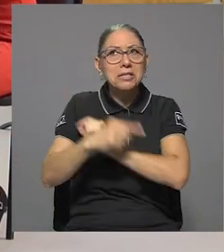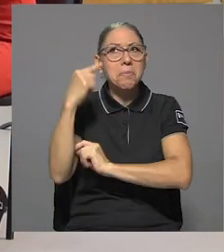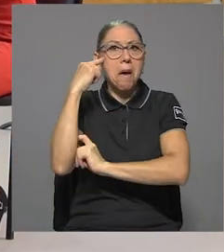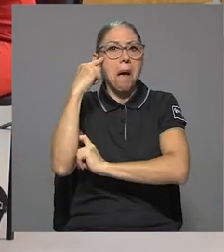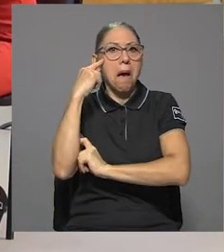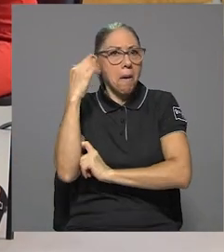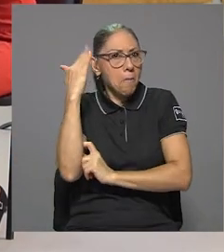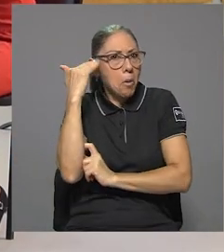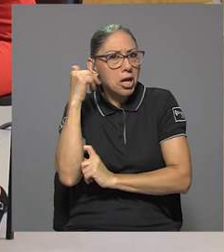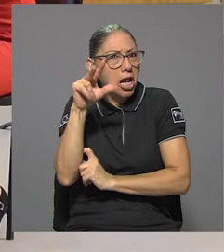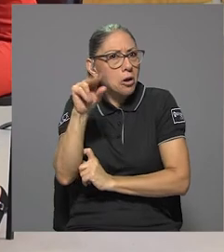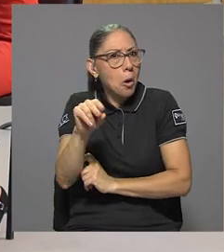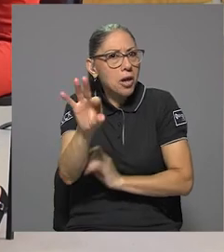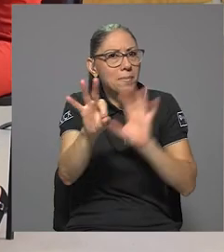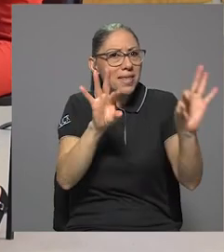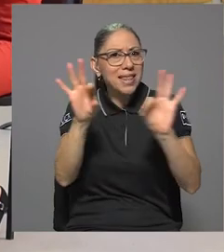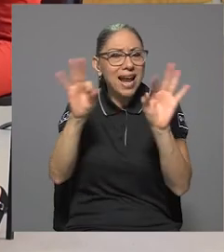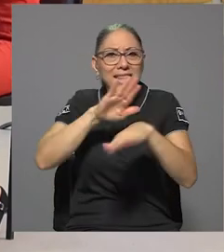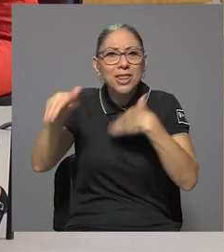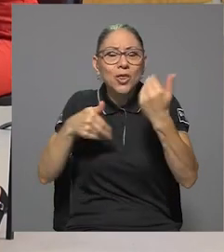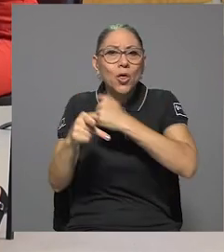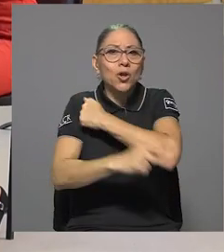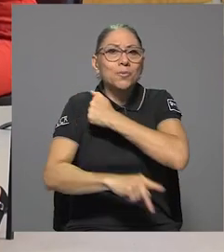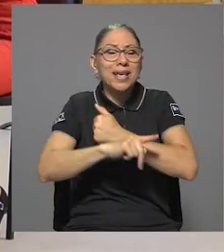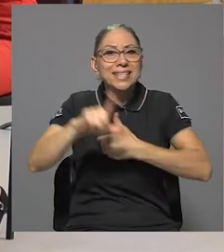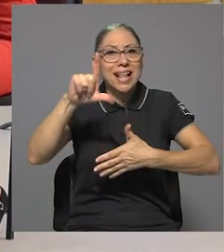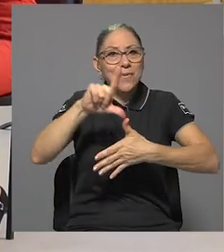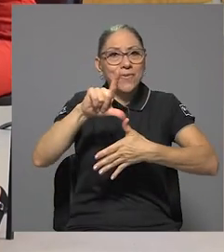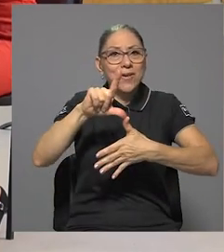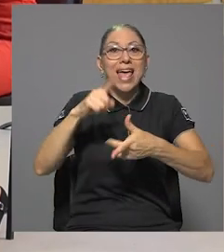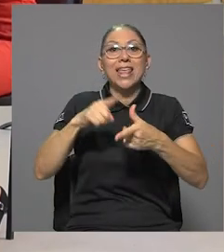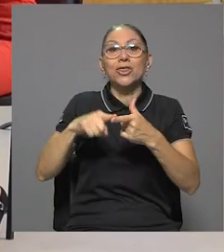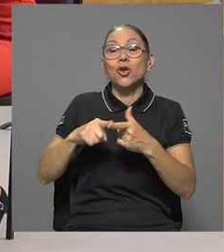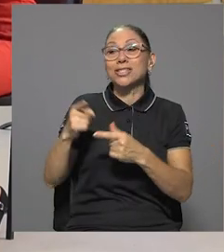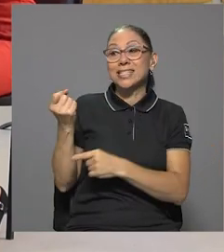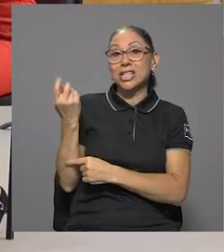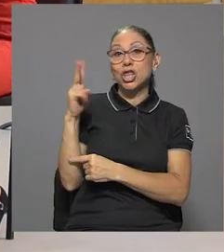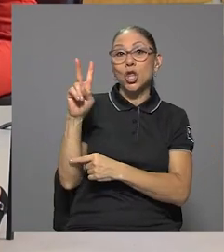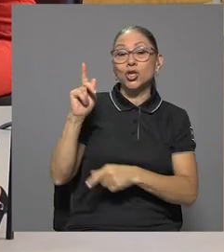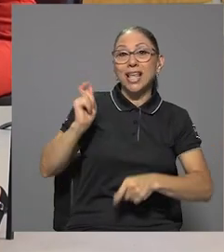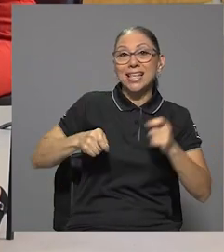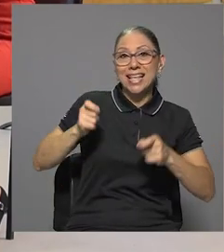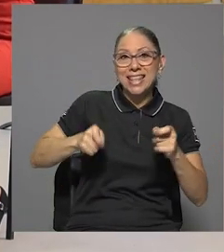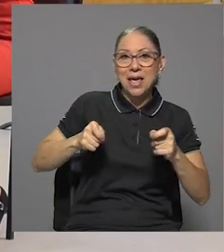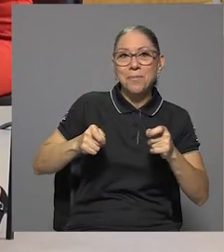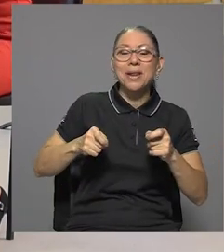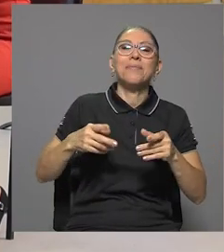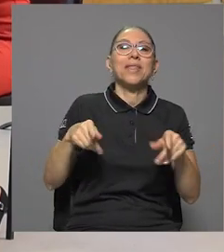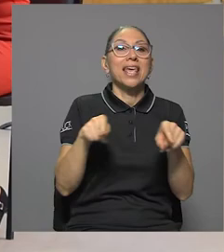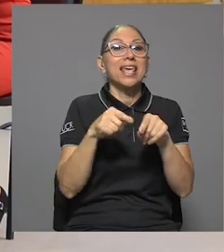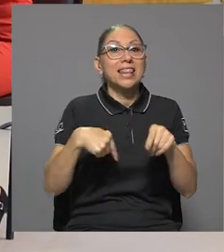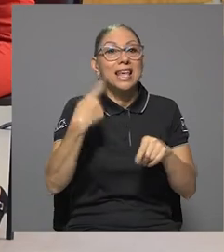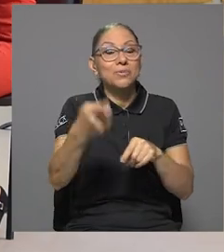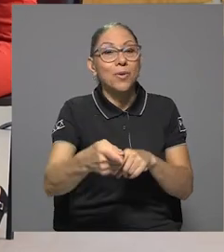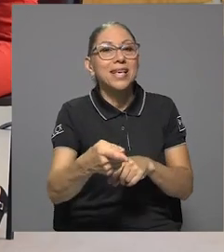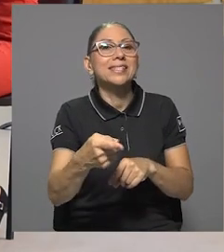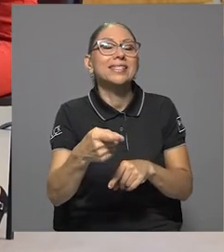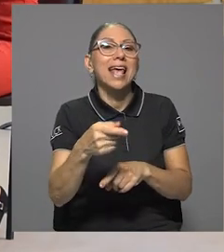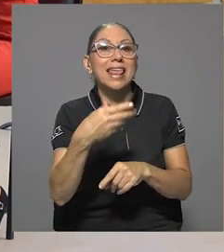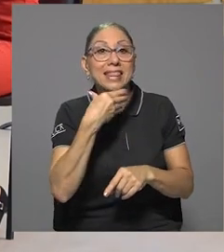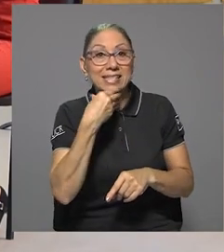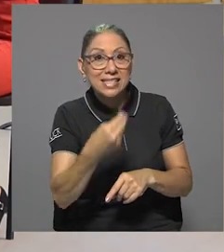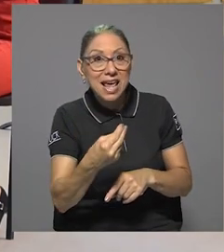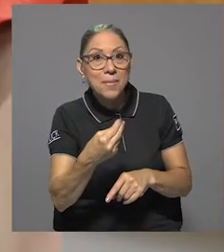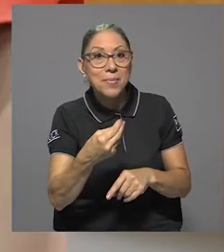los países de Latinoamérica? Así que hicimos una edición el 12 de septiembre y otra el 19 de diciembre para poder